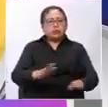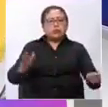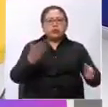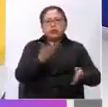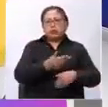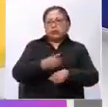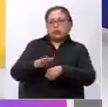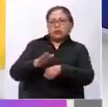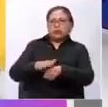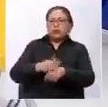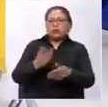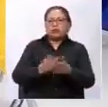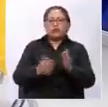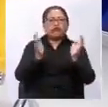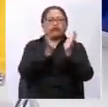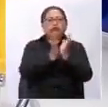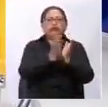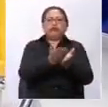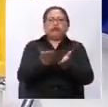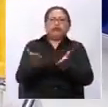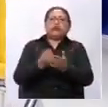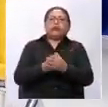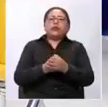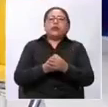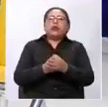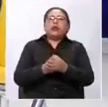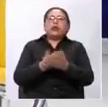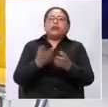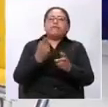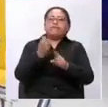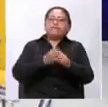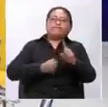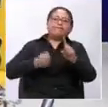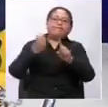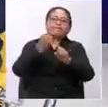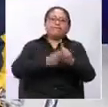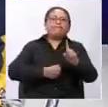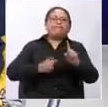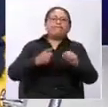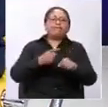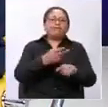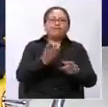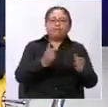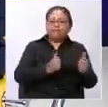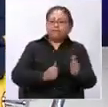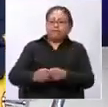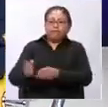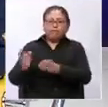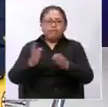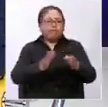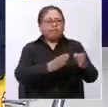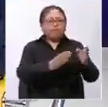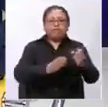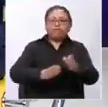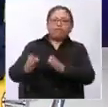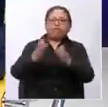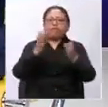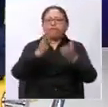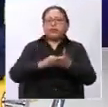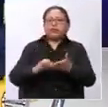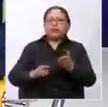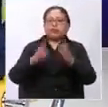mensaje de la Defensoría del Pueblo, que va batallando y va luchando y encontrando estos mecanismos para hacer respetar estos derechos.